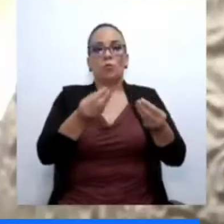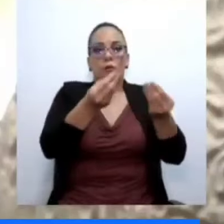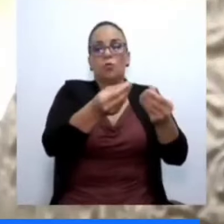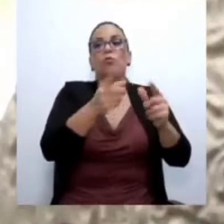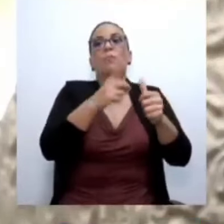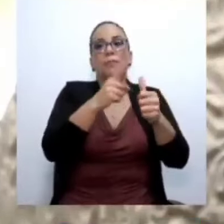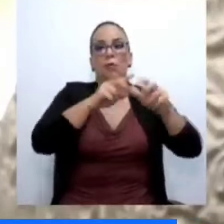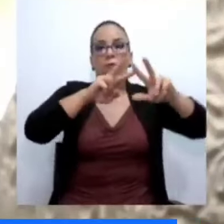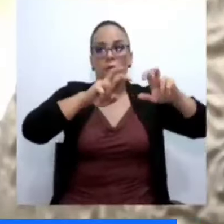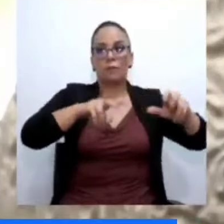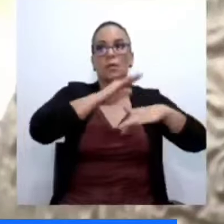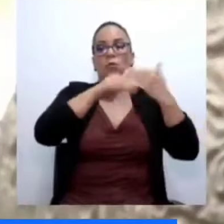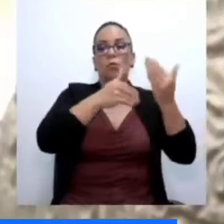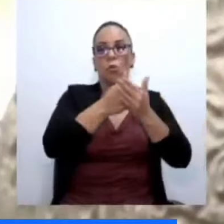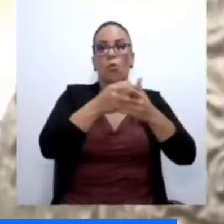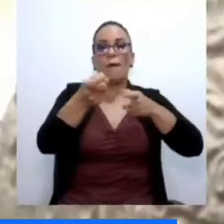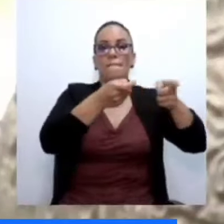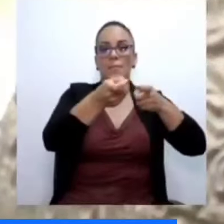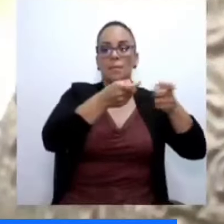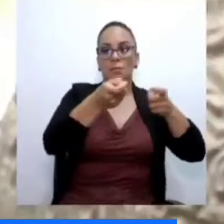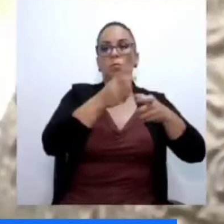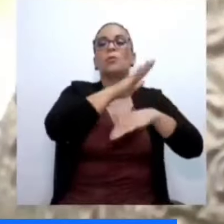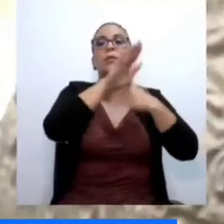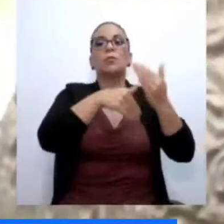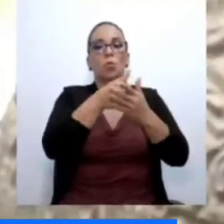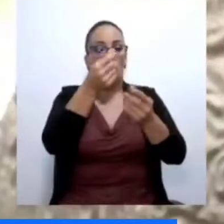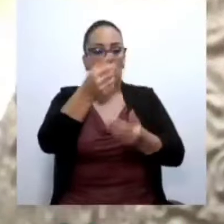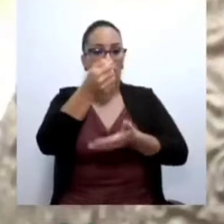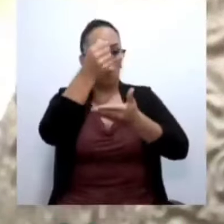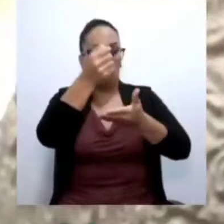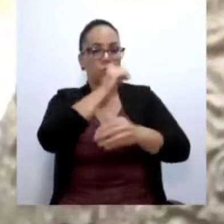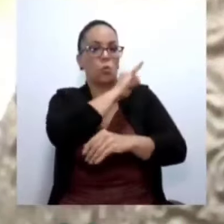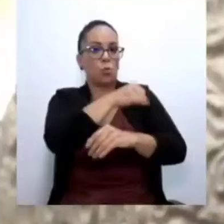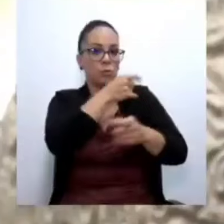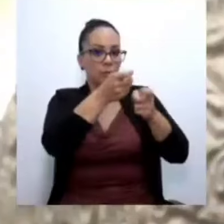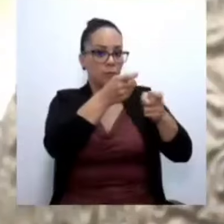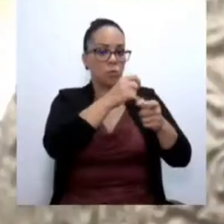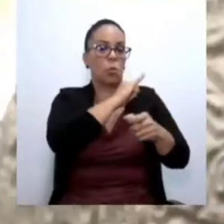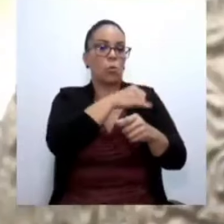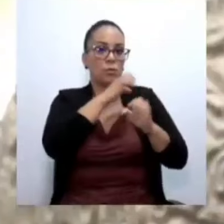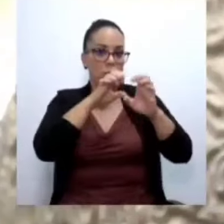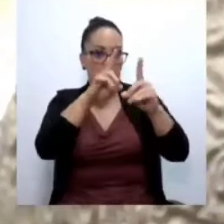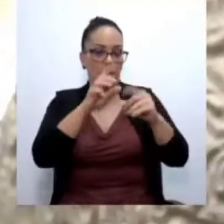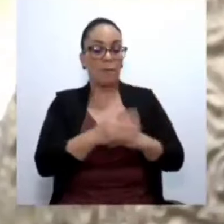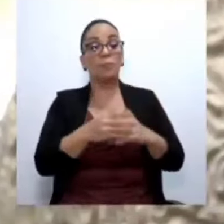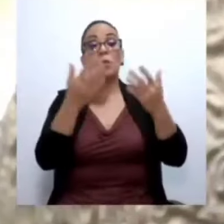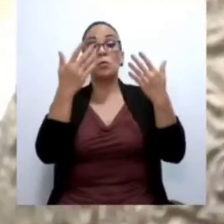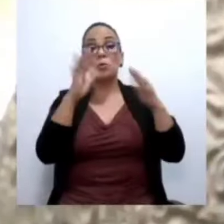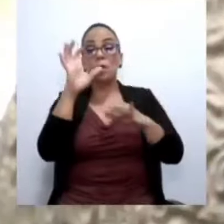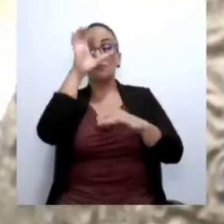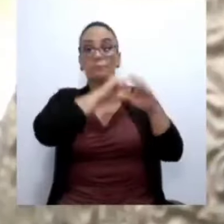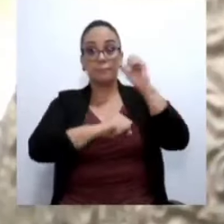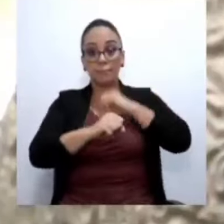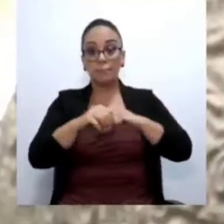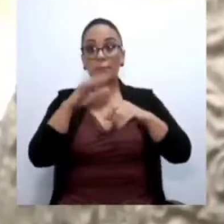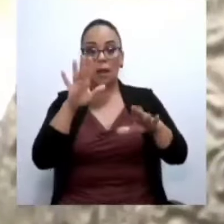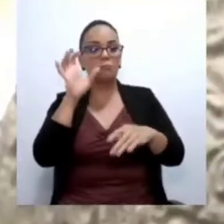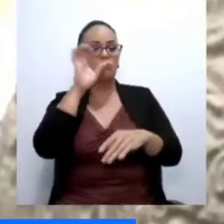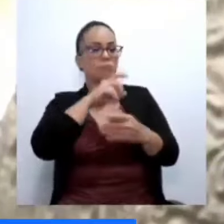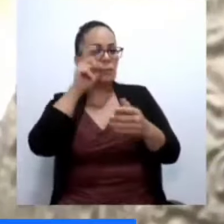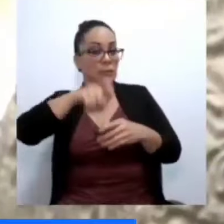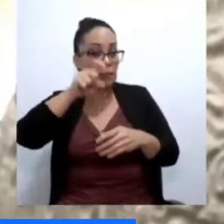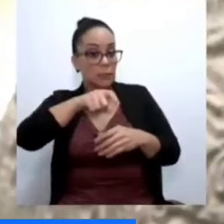previamente la administración de todos los fondos de las juntas. Y una vez identificadas y certificadas las necesidades,